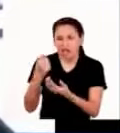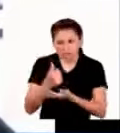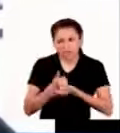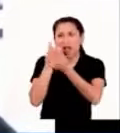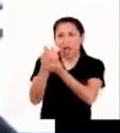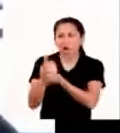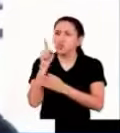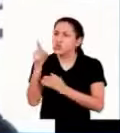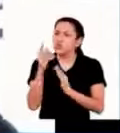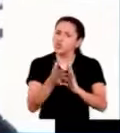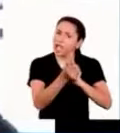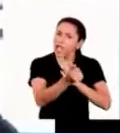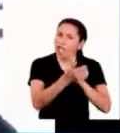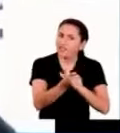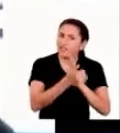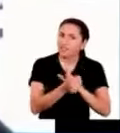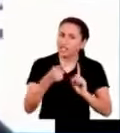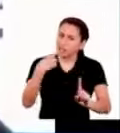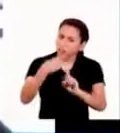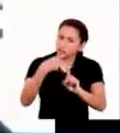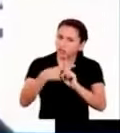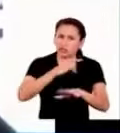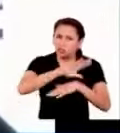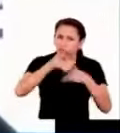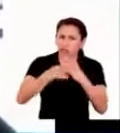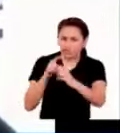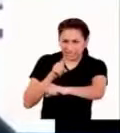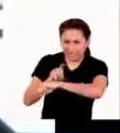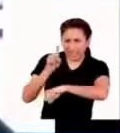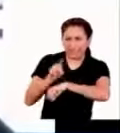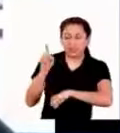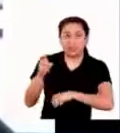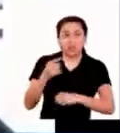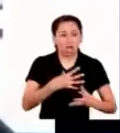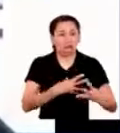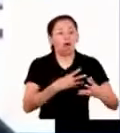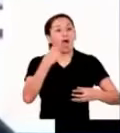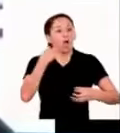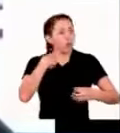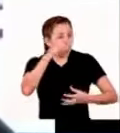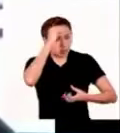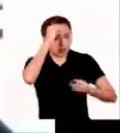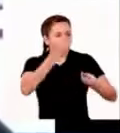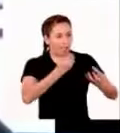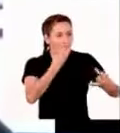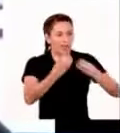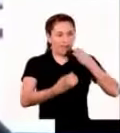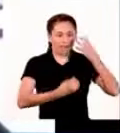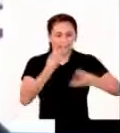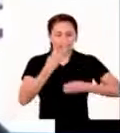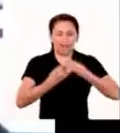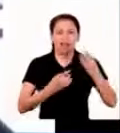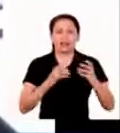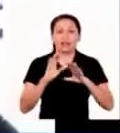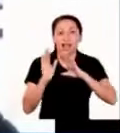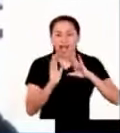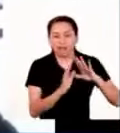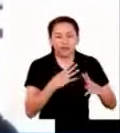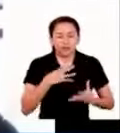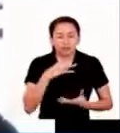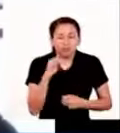reconocer sus fortalezas y capacidades más allá del proceso de envejecimiento que atraviesan